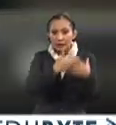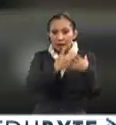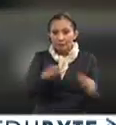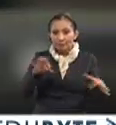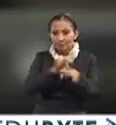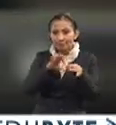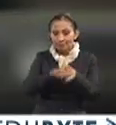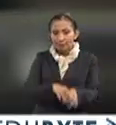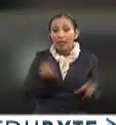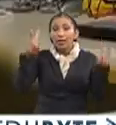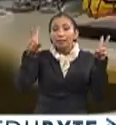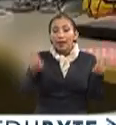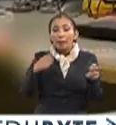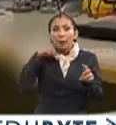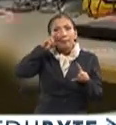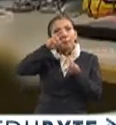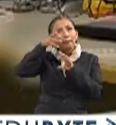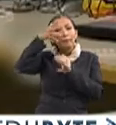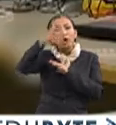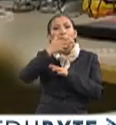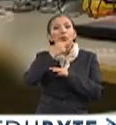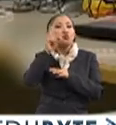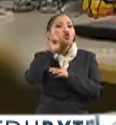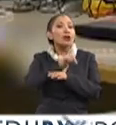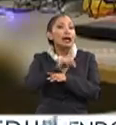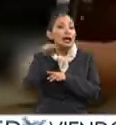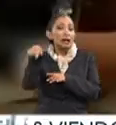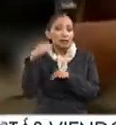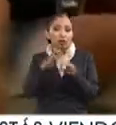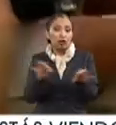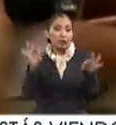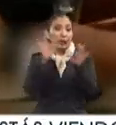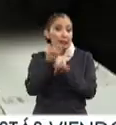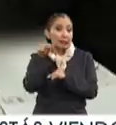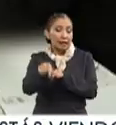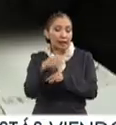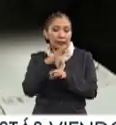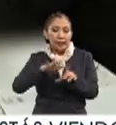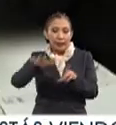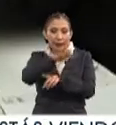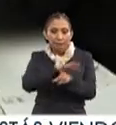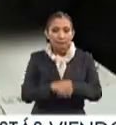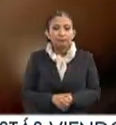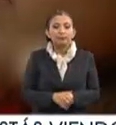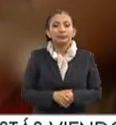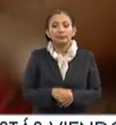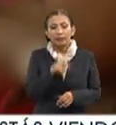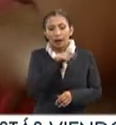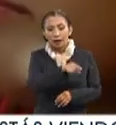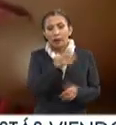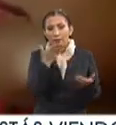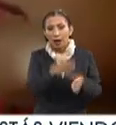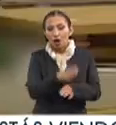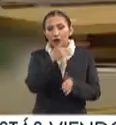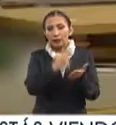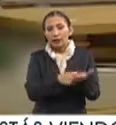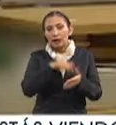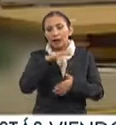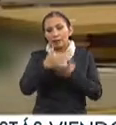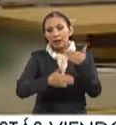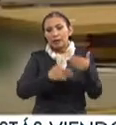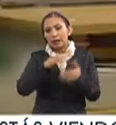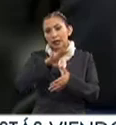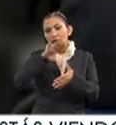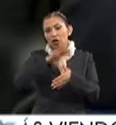aliadas. El tema de la perspectiva de género también juega un papel importante en este sector. De acuerdo al Banco Interamericano de